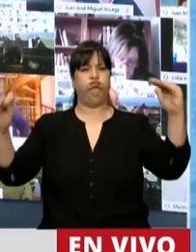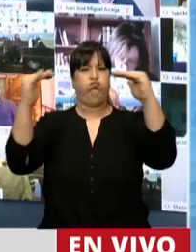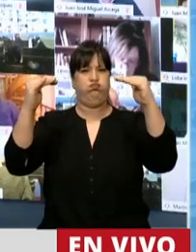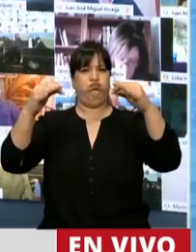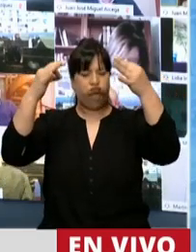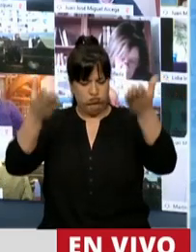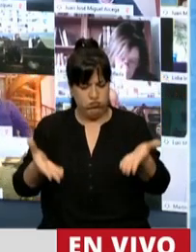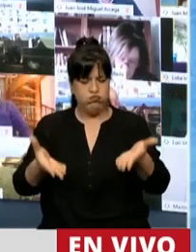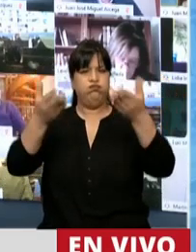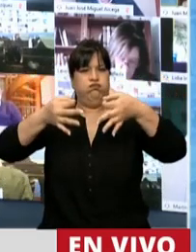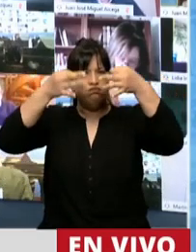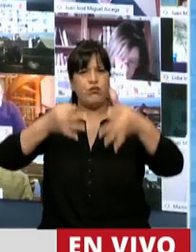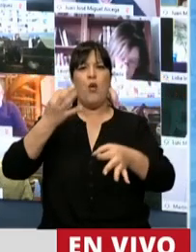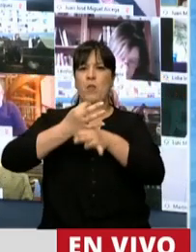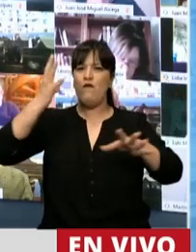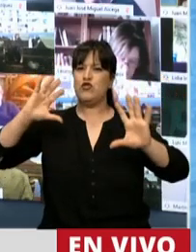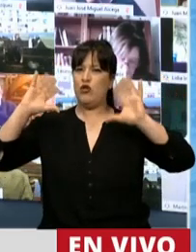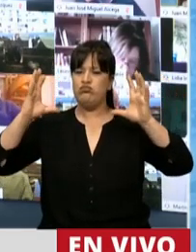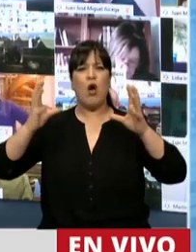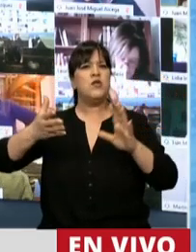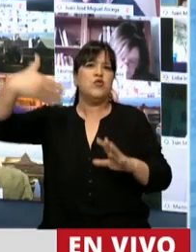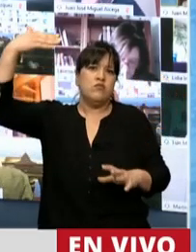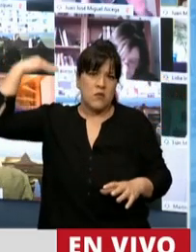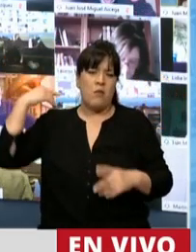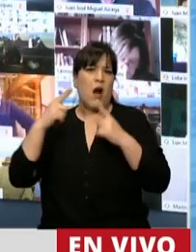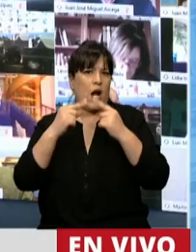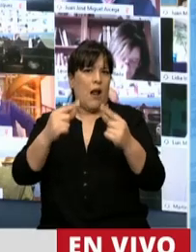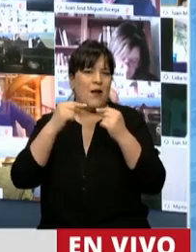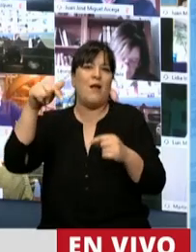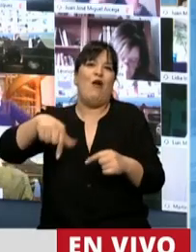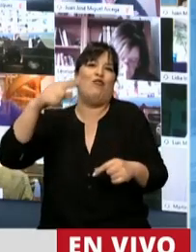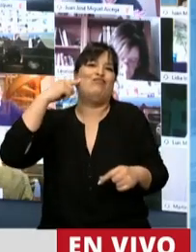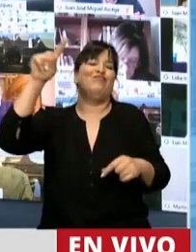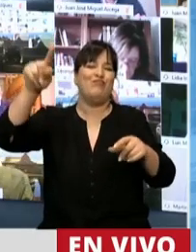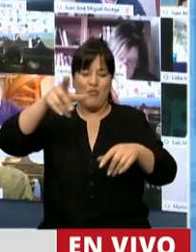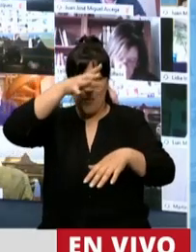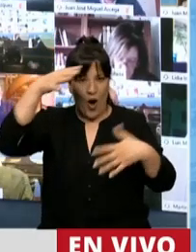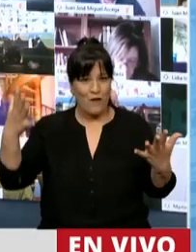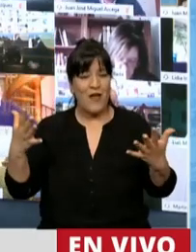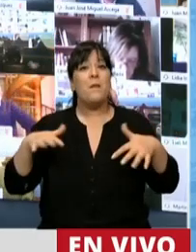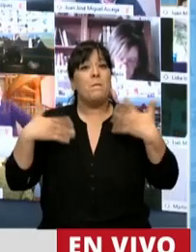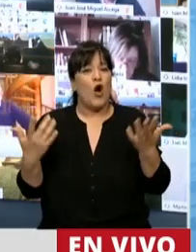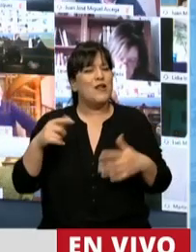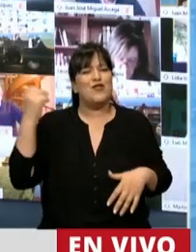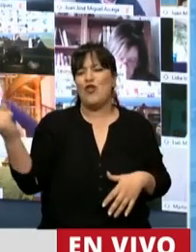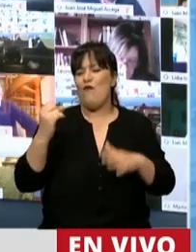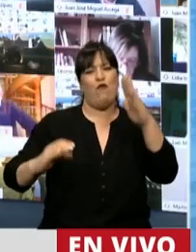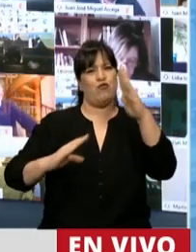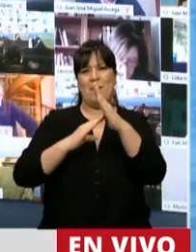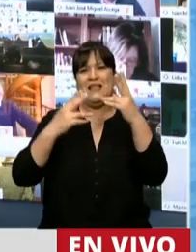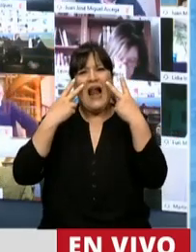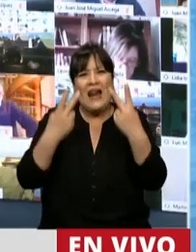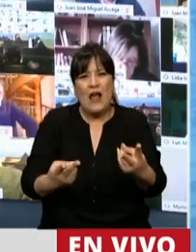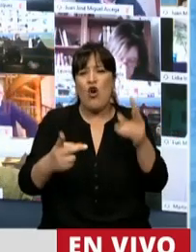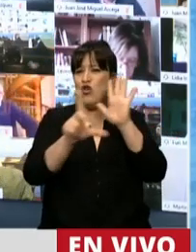es oportuno y apropiado darnos la posibilidad de aprobar esta ley. Esta ley que